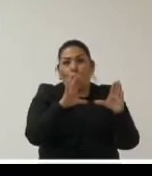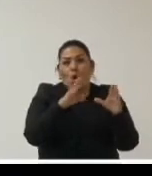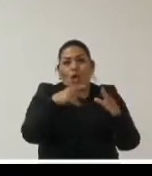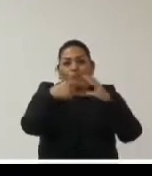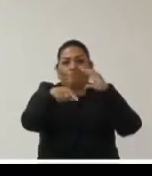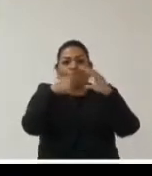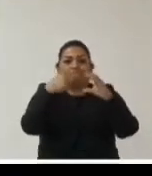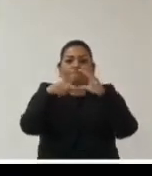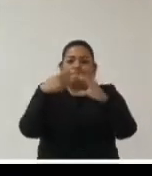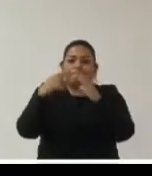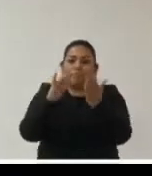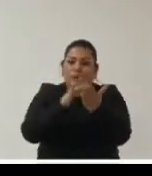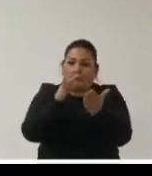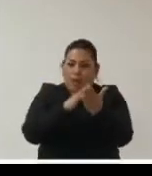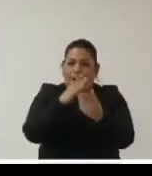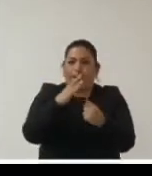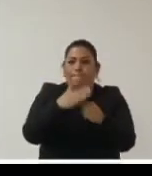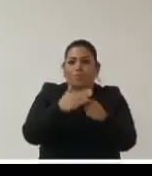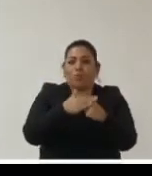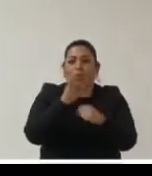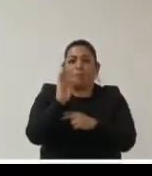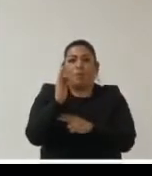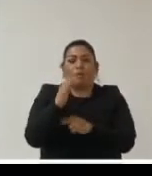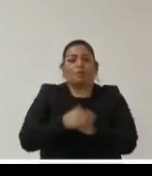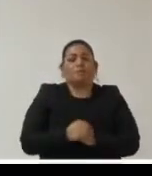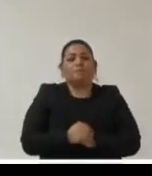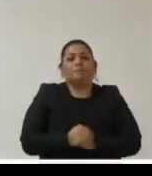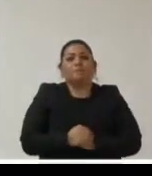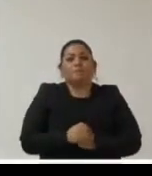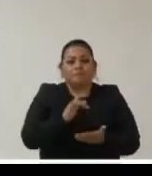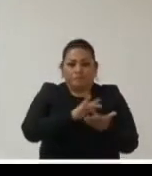les harán llegar en formato digital en próximas fechas gracias